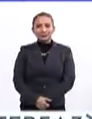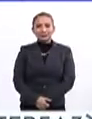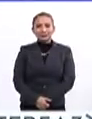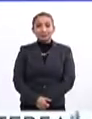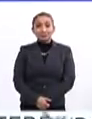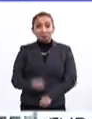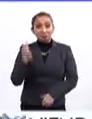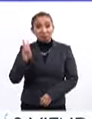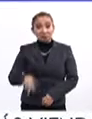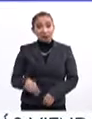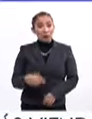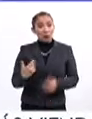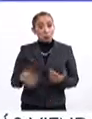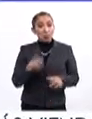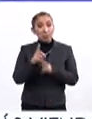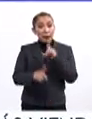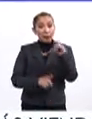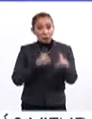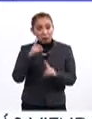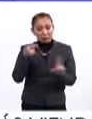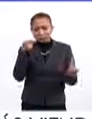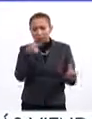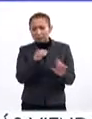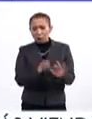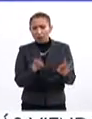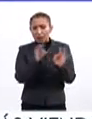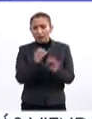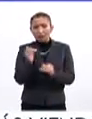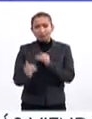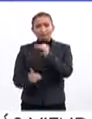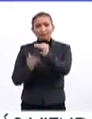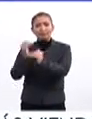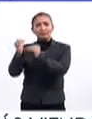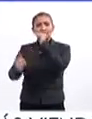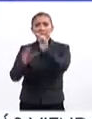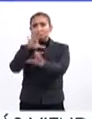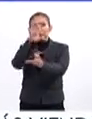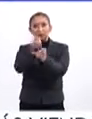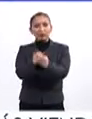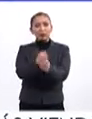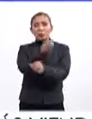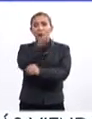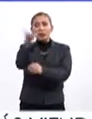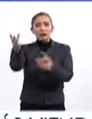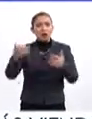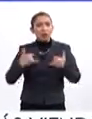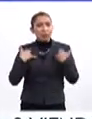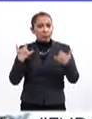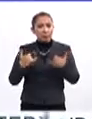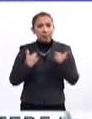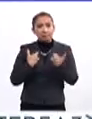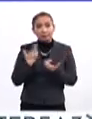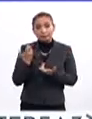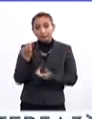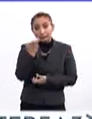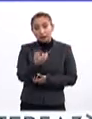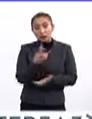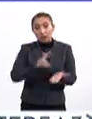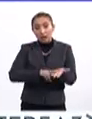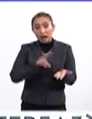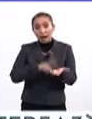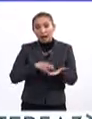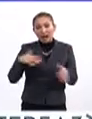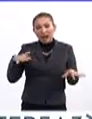Pues sin duda alguna, Ana Cris, el deporte es clave para el desarrollo integral de cualquier joven y es fundamental para